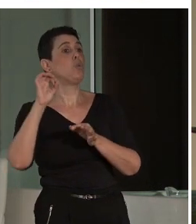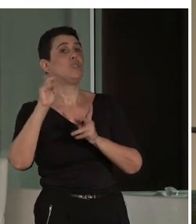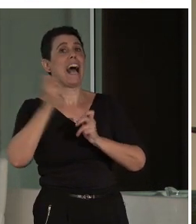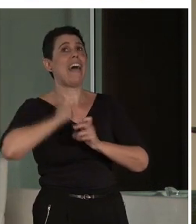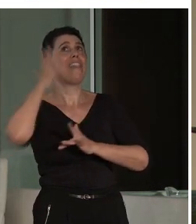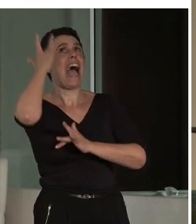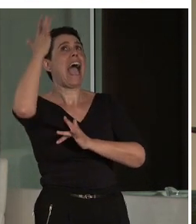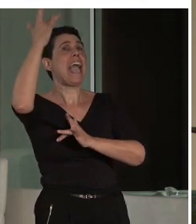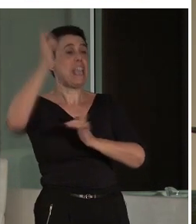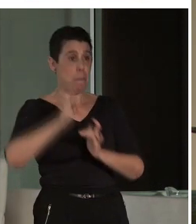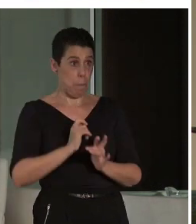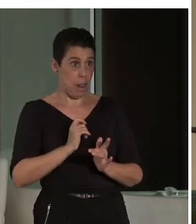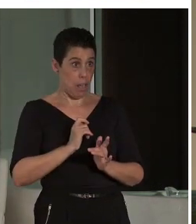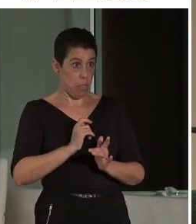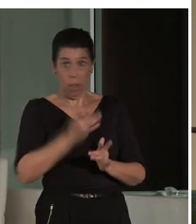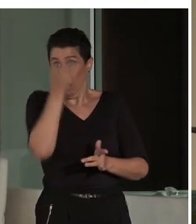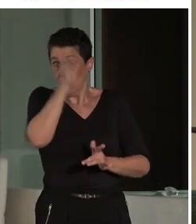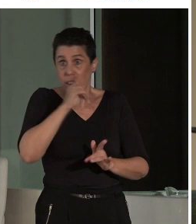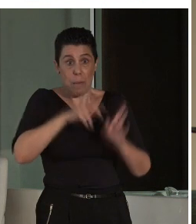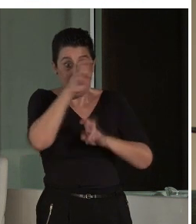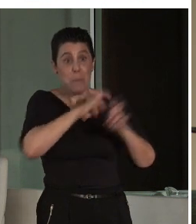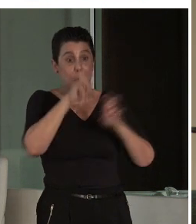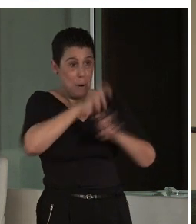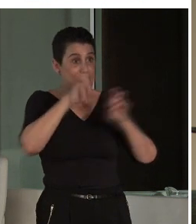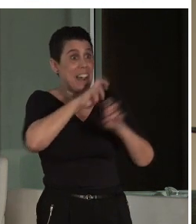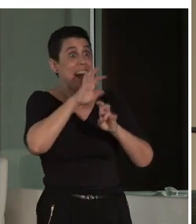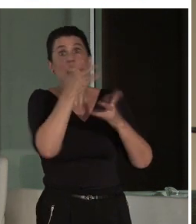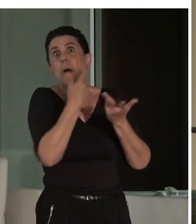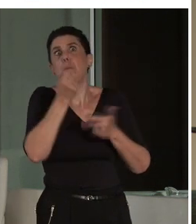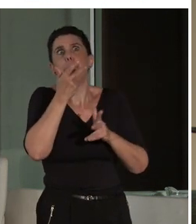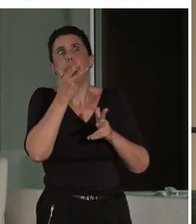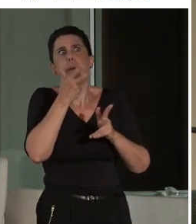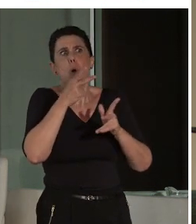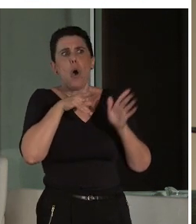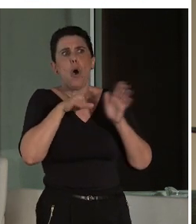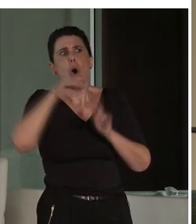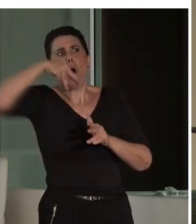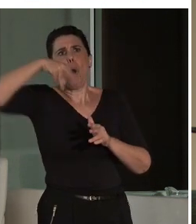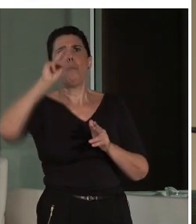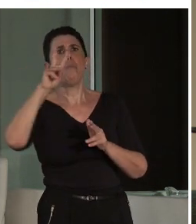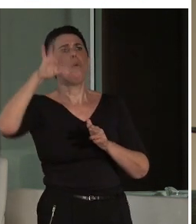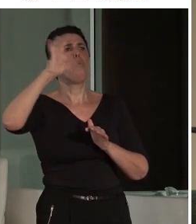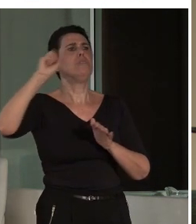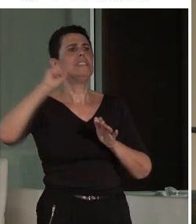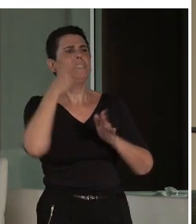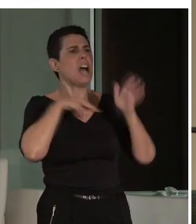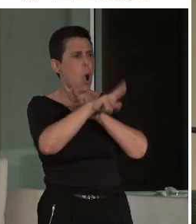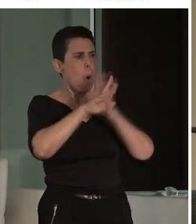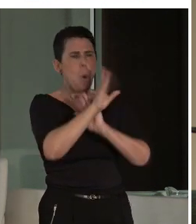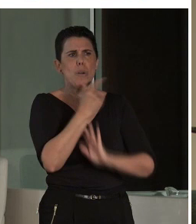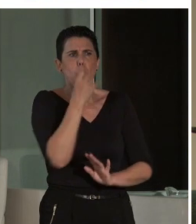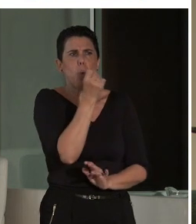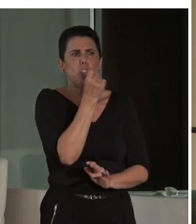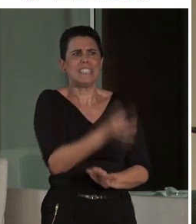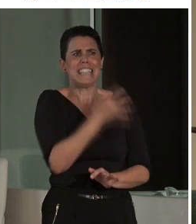etimología de la música. Es decir, las musas son un recurso permanente. La primera vez que se habla de museos, yo creo que